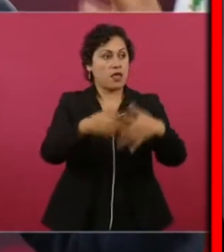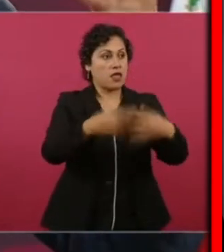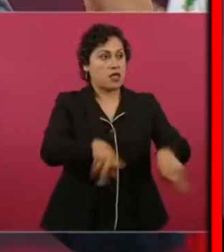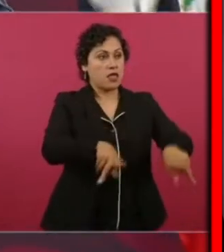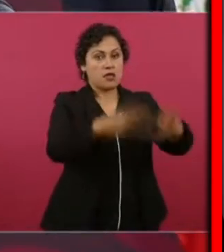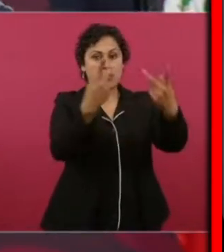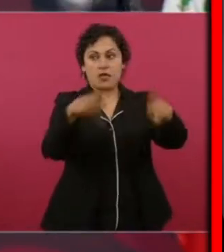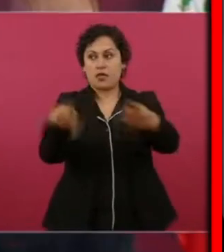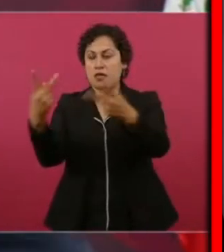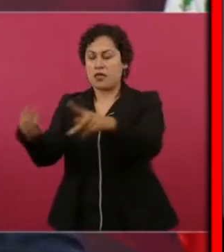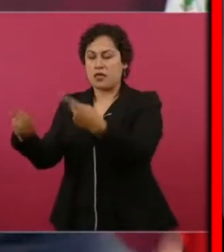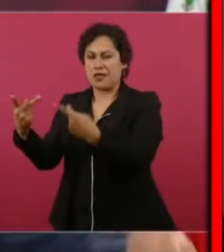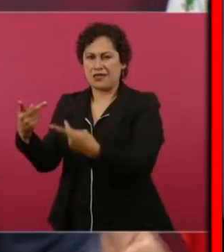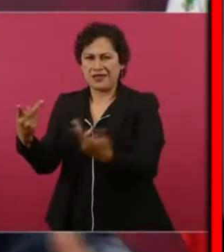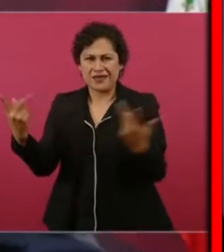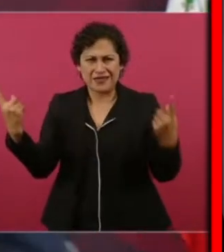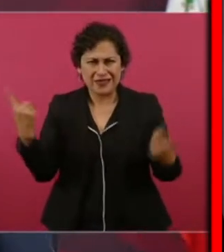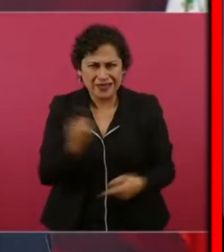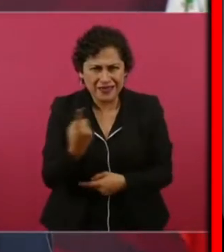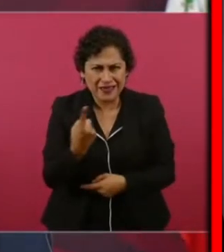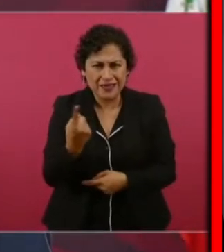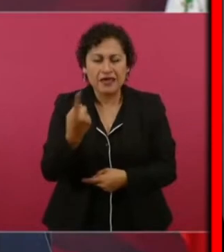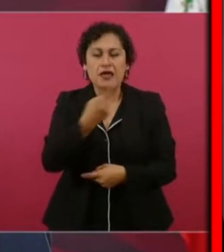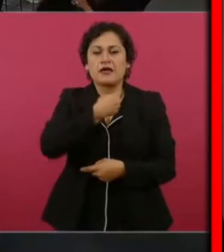adentro de las refinerías